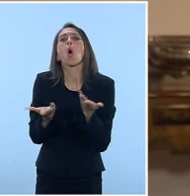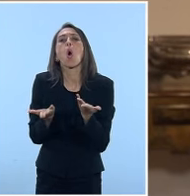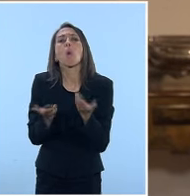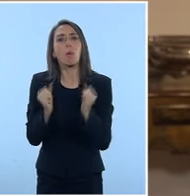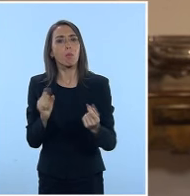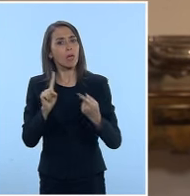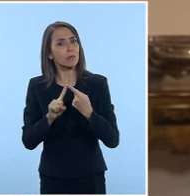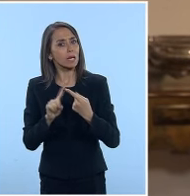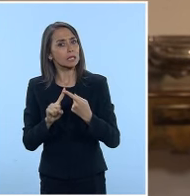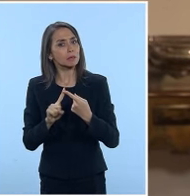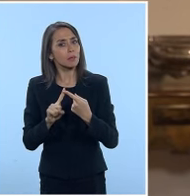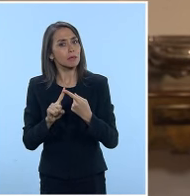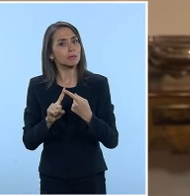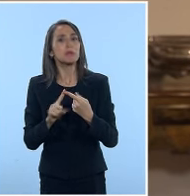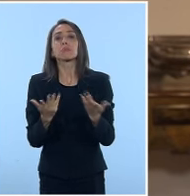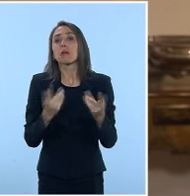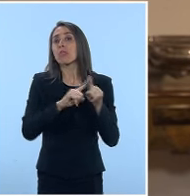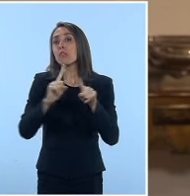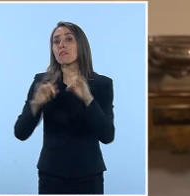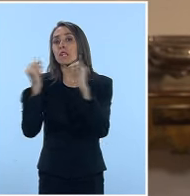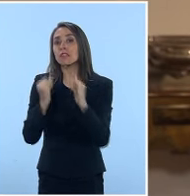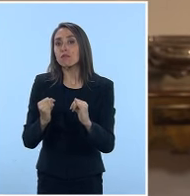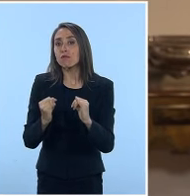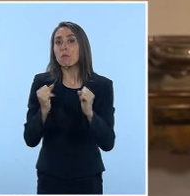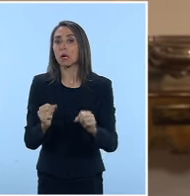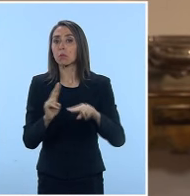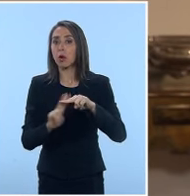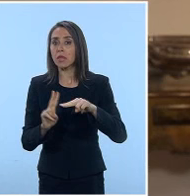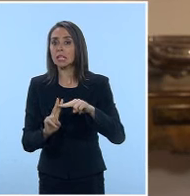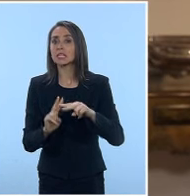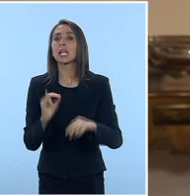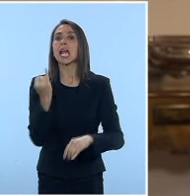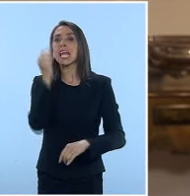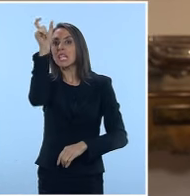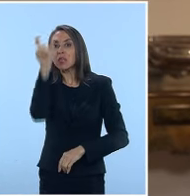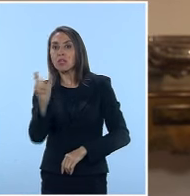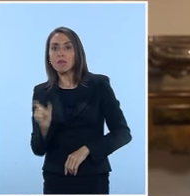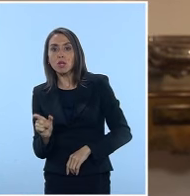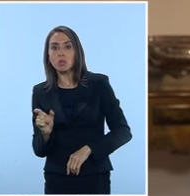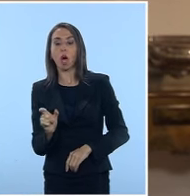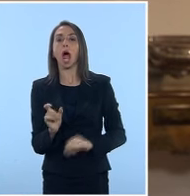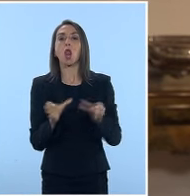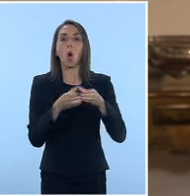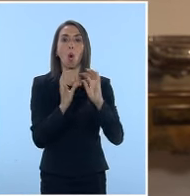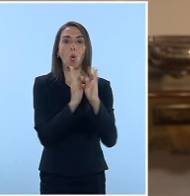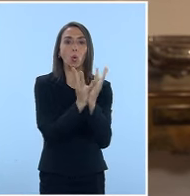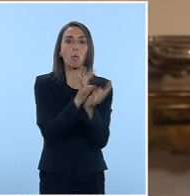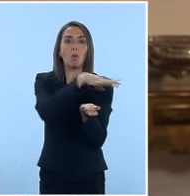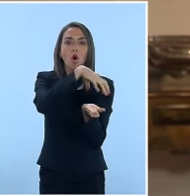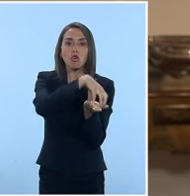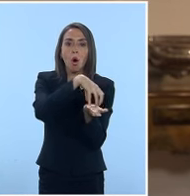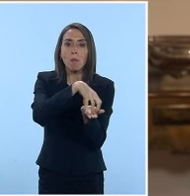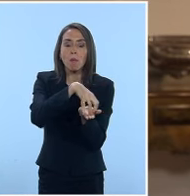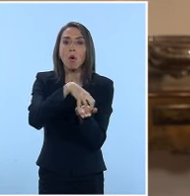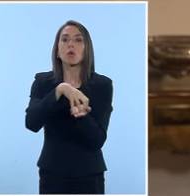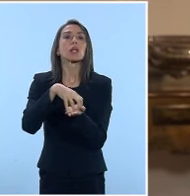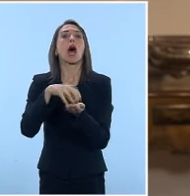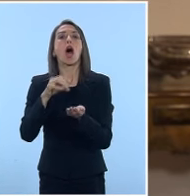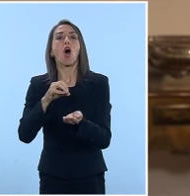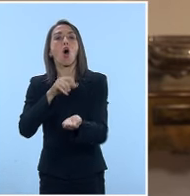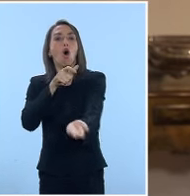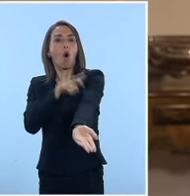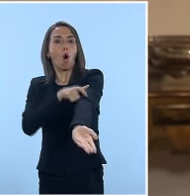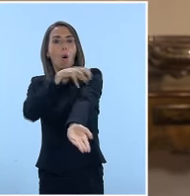podemos participar? Hay diferentes formas de hacerlo. En forma individual, en grupos a nivel comunal, en instancias